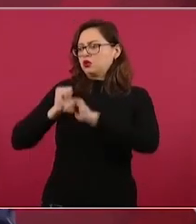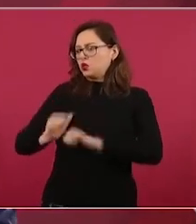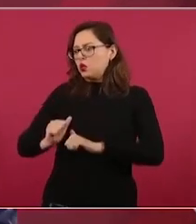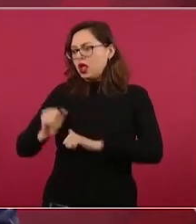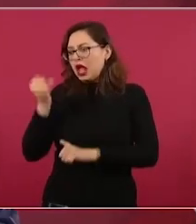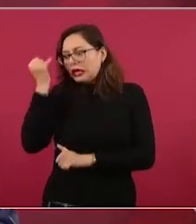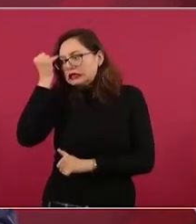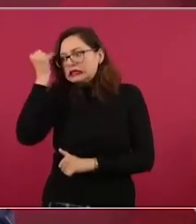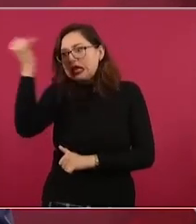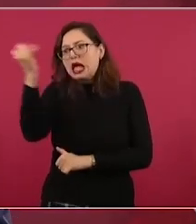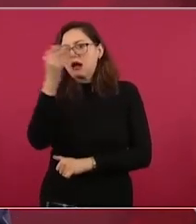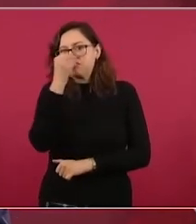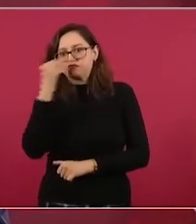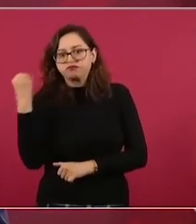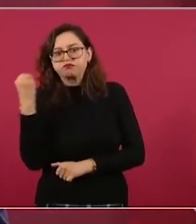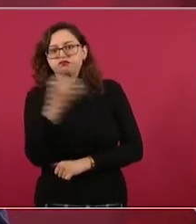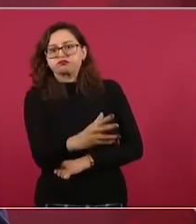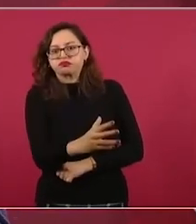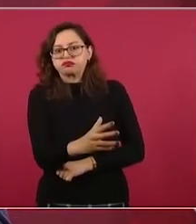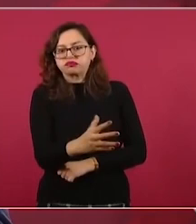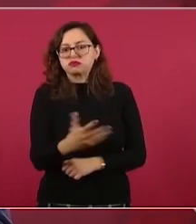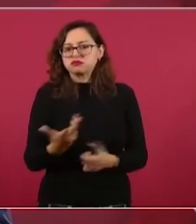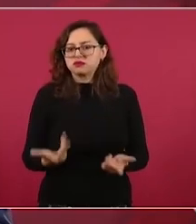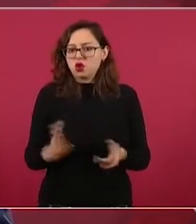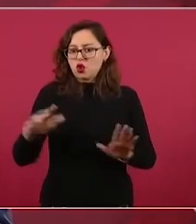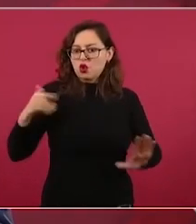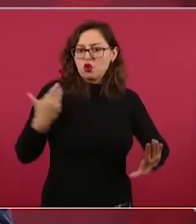estuvo a cargo de la investigación ¿por órdenes de quién?